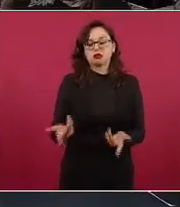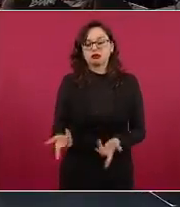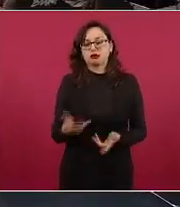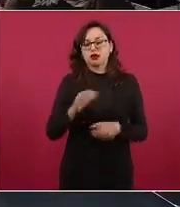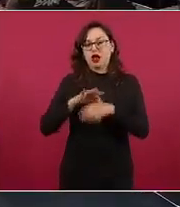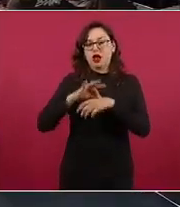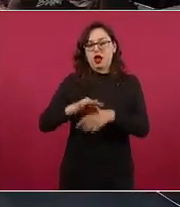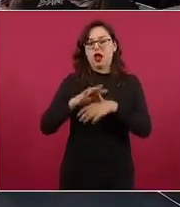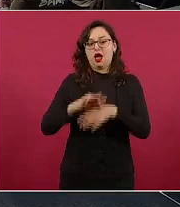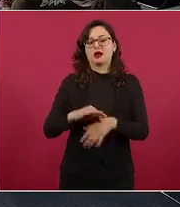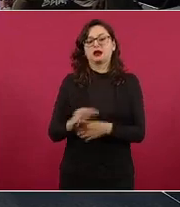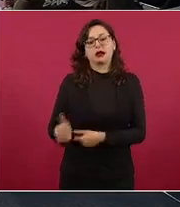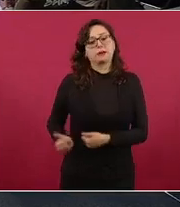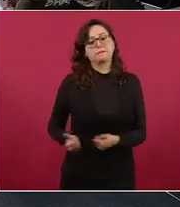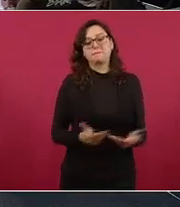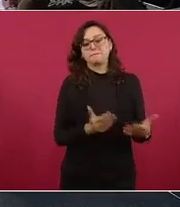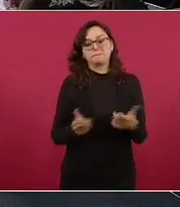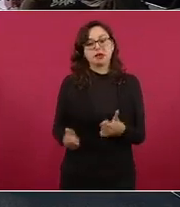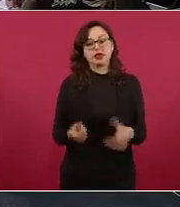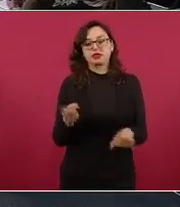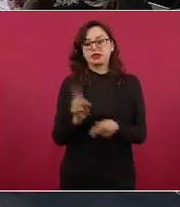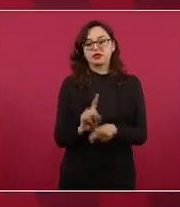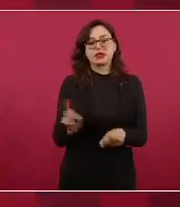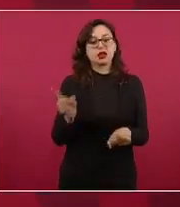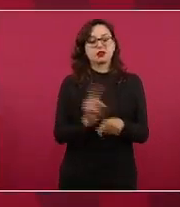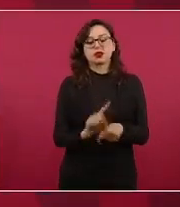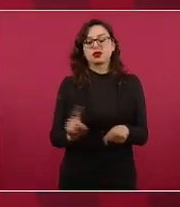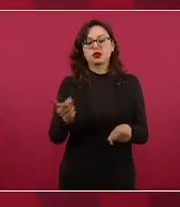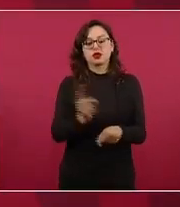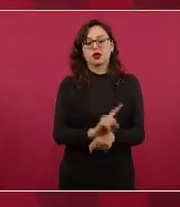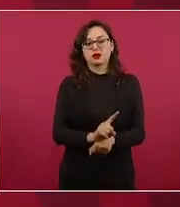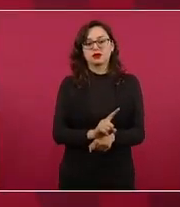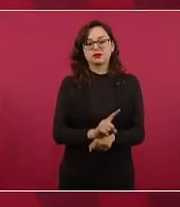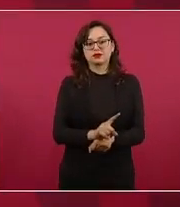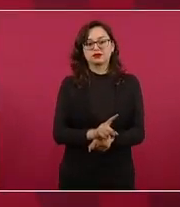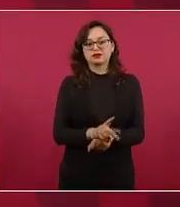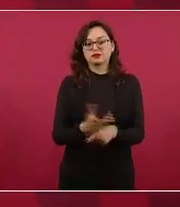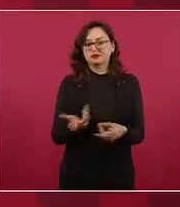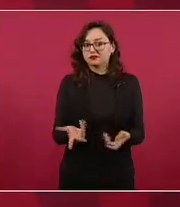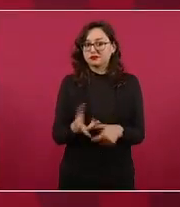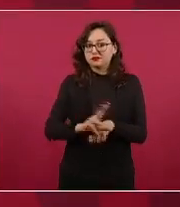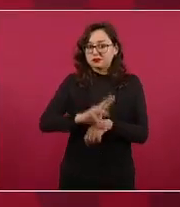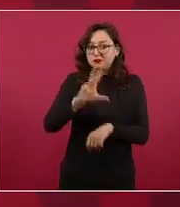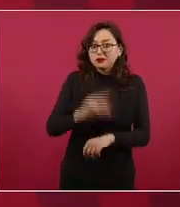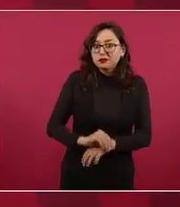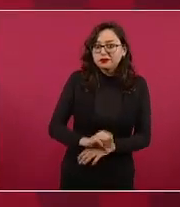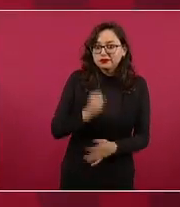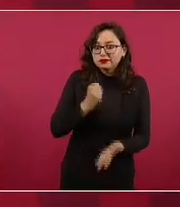diario sin embargo no estaba autorizado